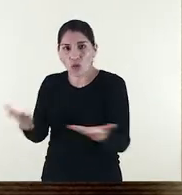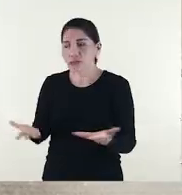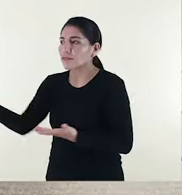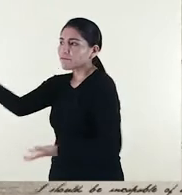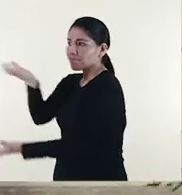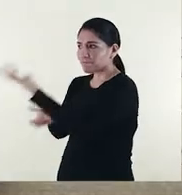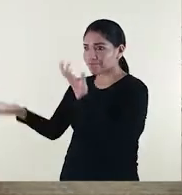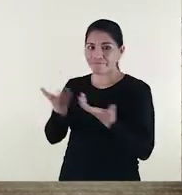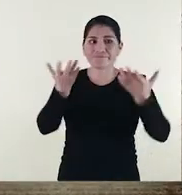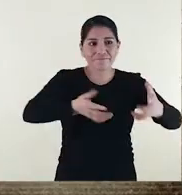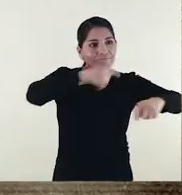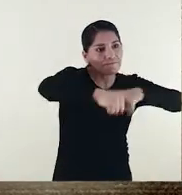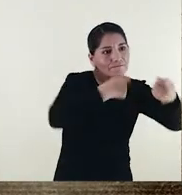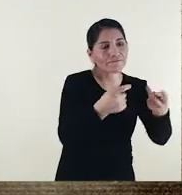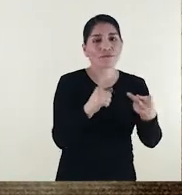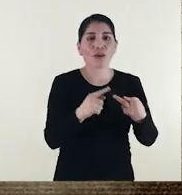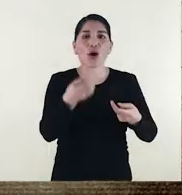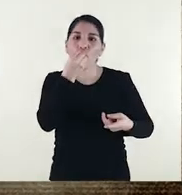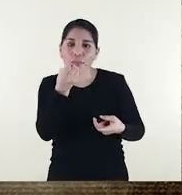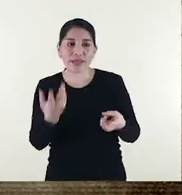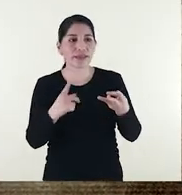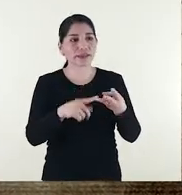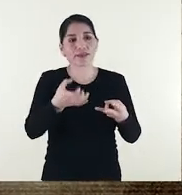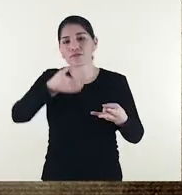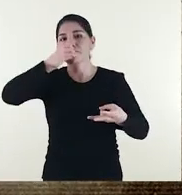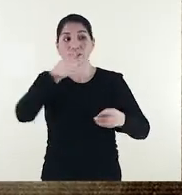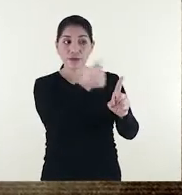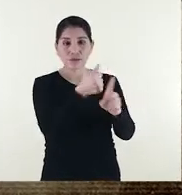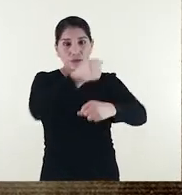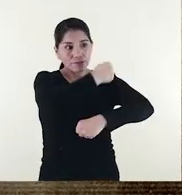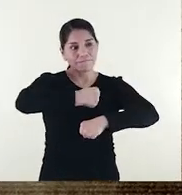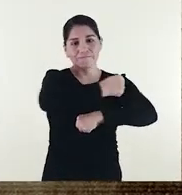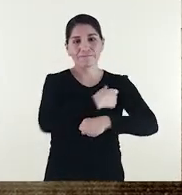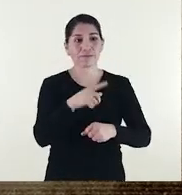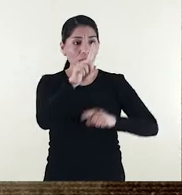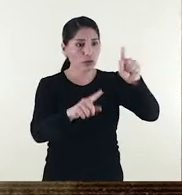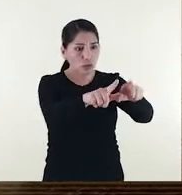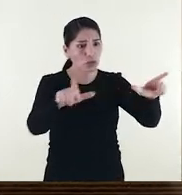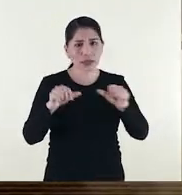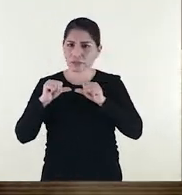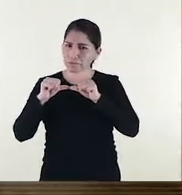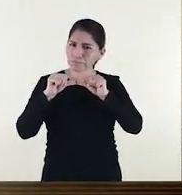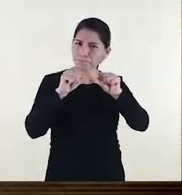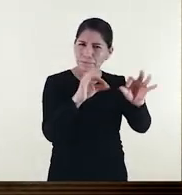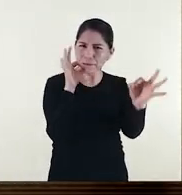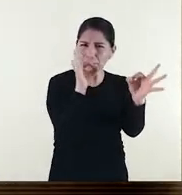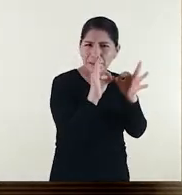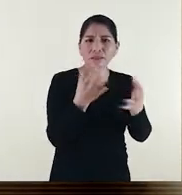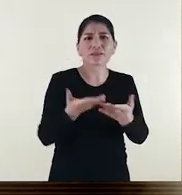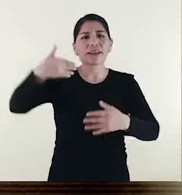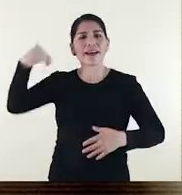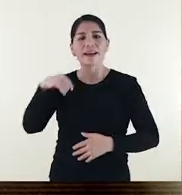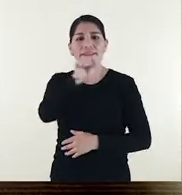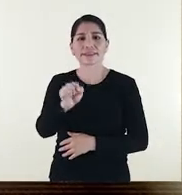paisanos pasarían a ofrecer también comidas y bebidas preparadas. Algunos de estos lugares han sobrevivido en el centro de Lima casi